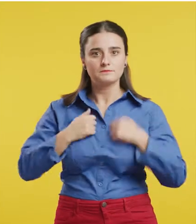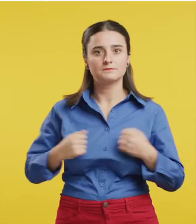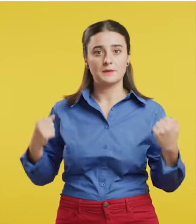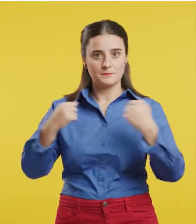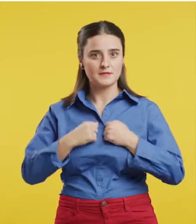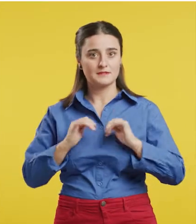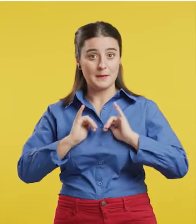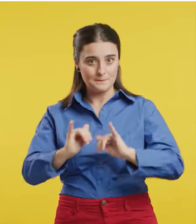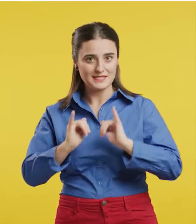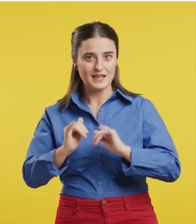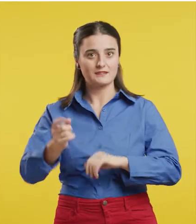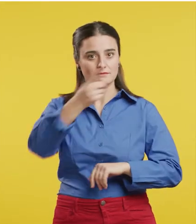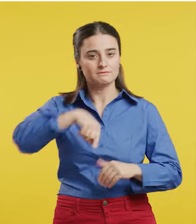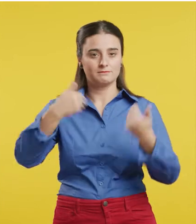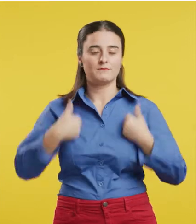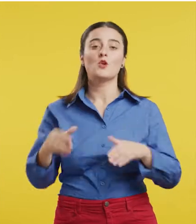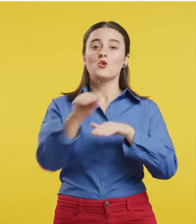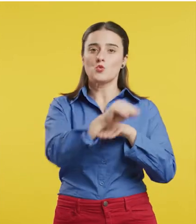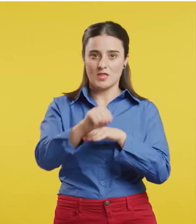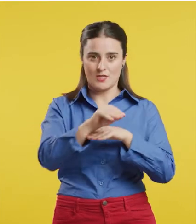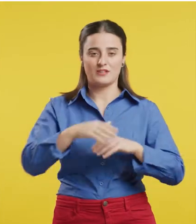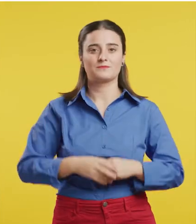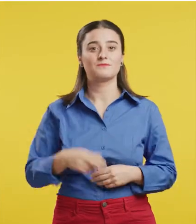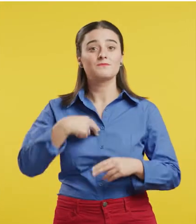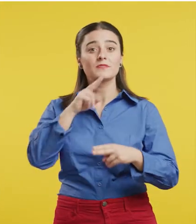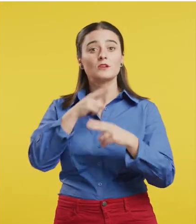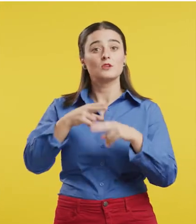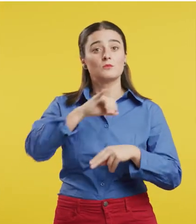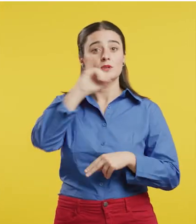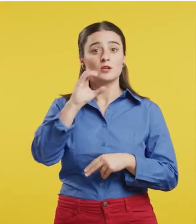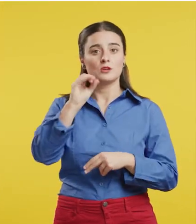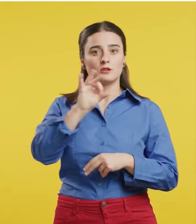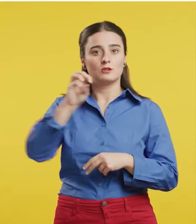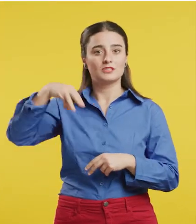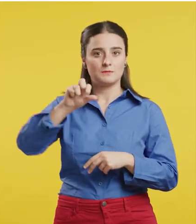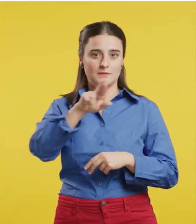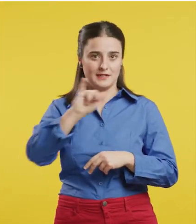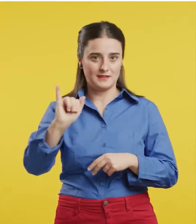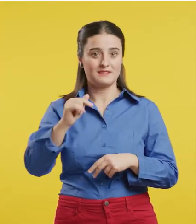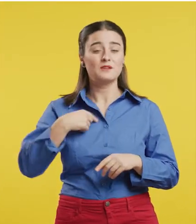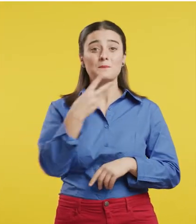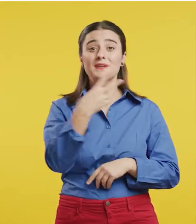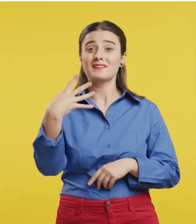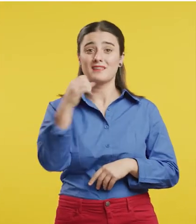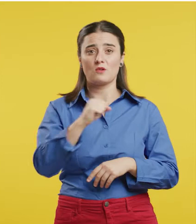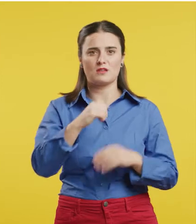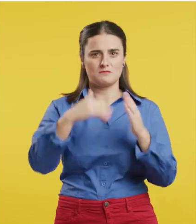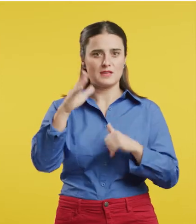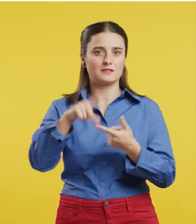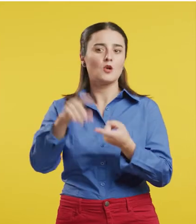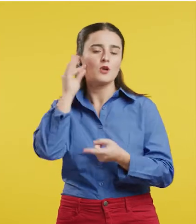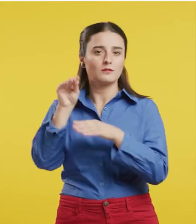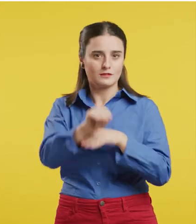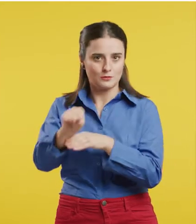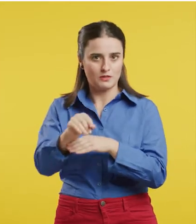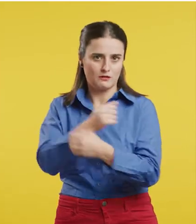asearse, a vestirse, a pasear. Somos cuidadoras. Soy José Mari. Llevo más de 25 años cuidando a mi esposa y